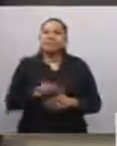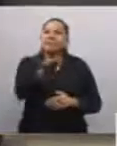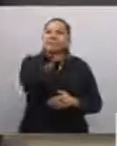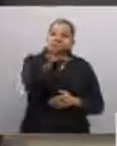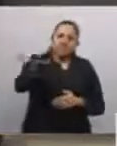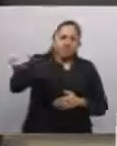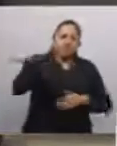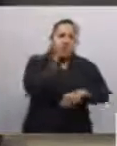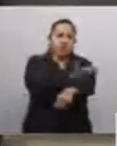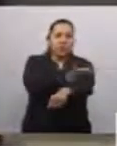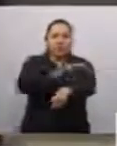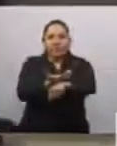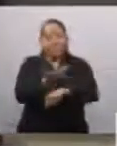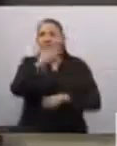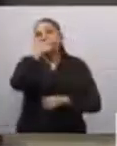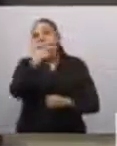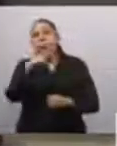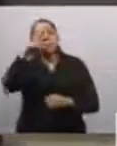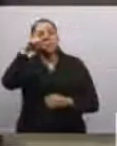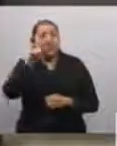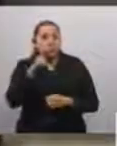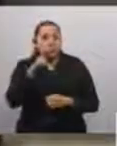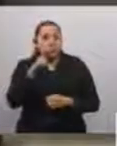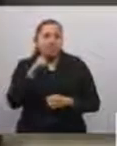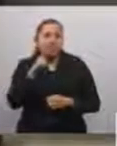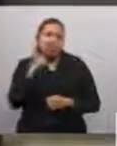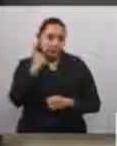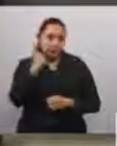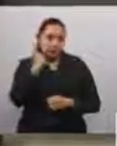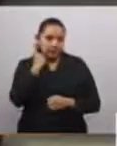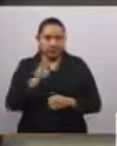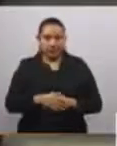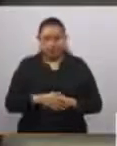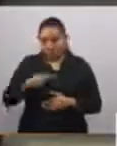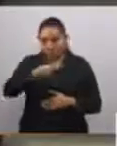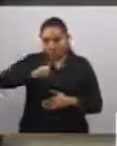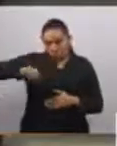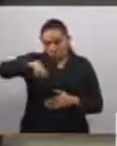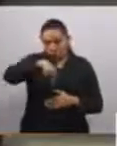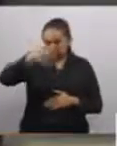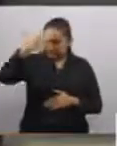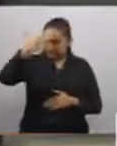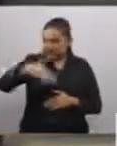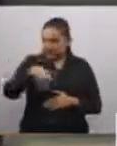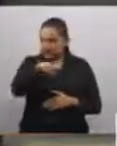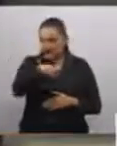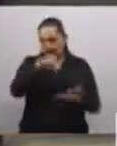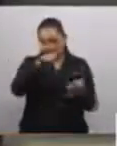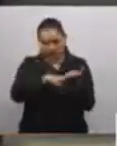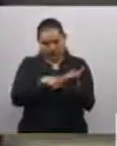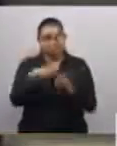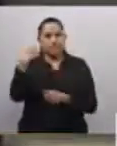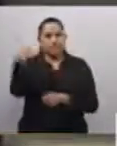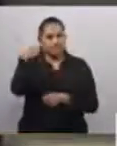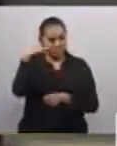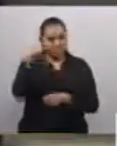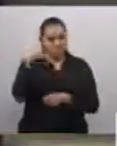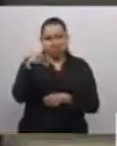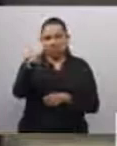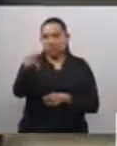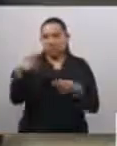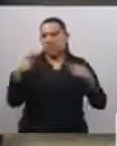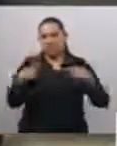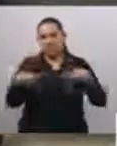Movimiento Ciudadano no podemos dejar de reconocer el gran legado de un hombre que tuvo una